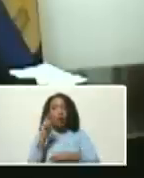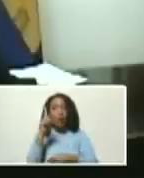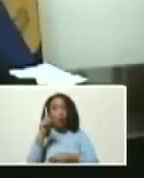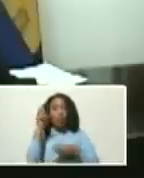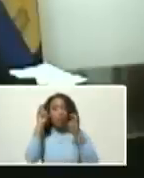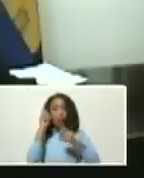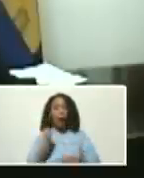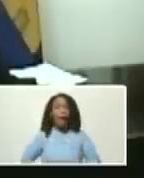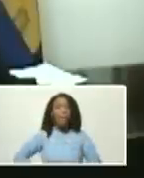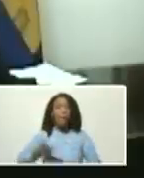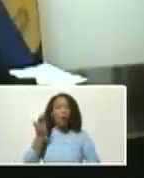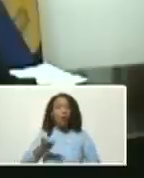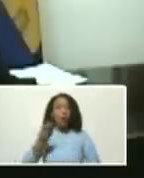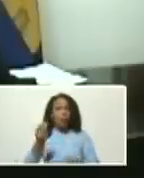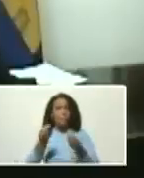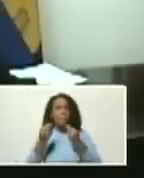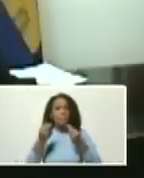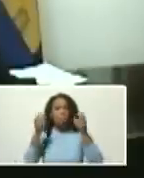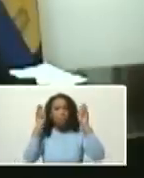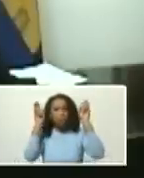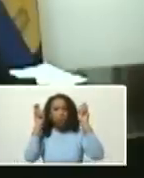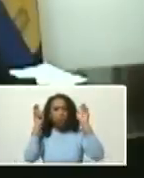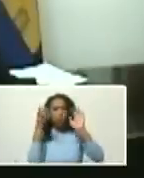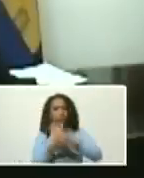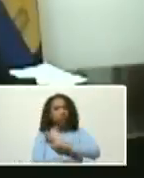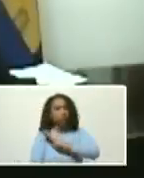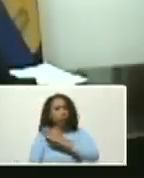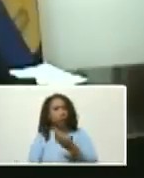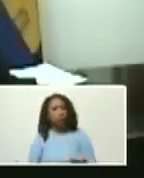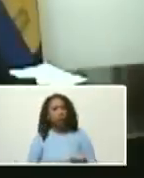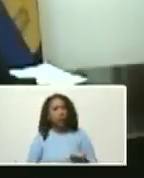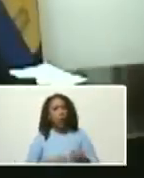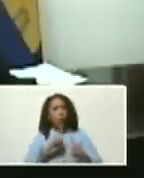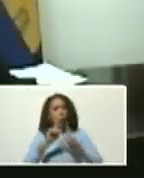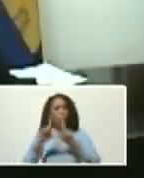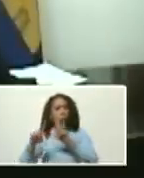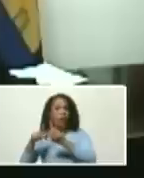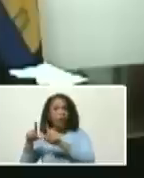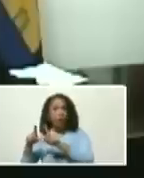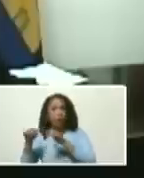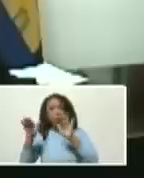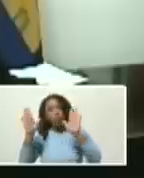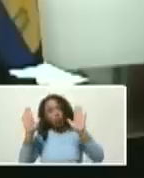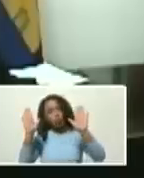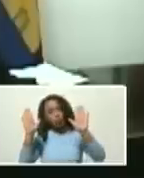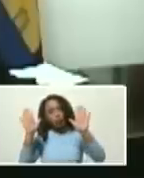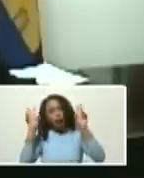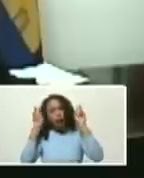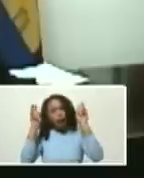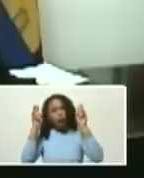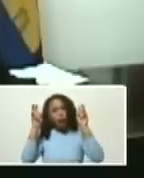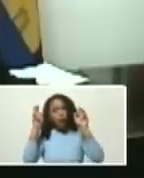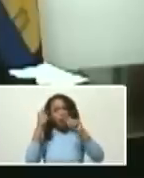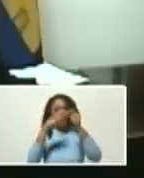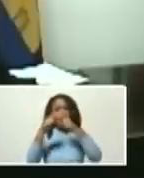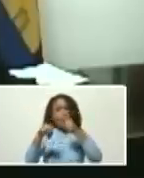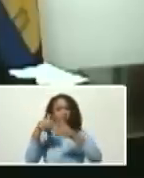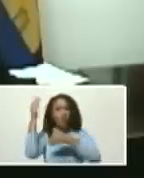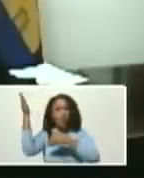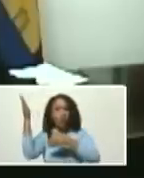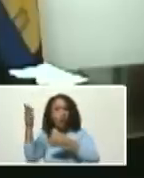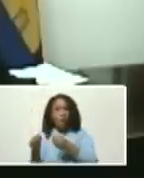importante para el tema bueno logístico por supuesto para el tema de exportaciones y de